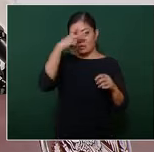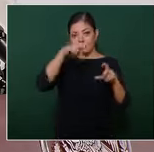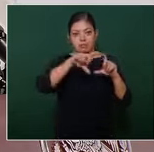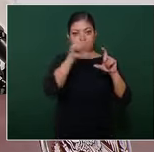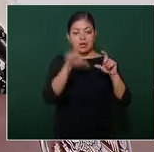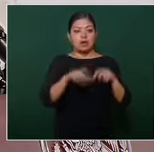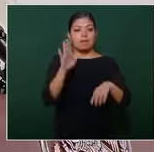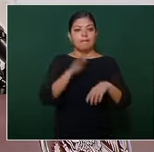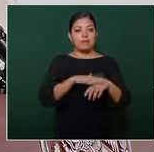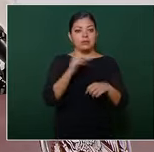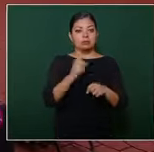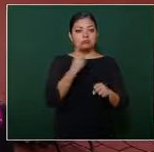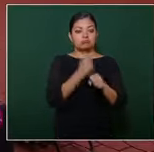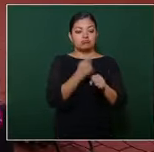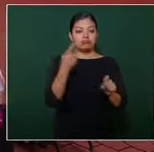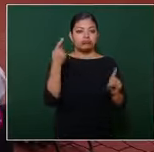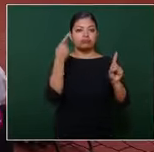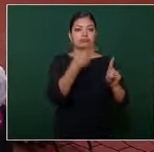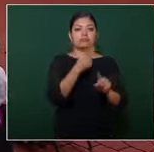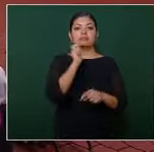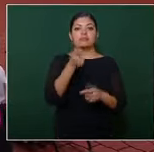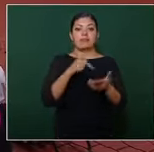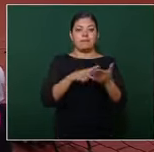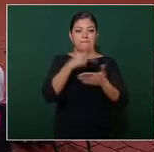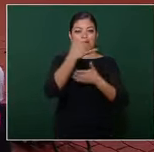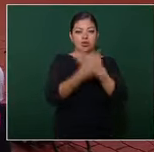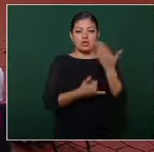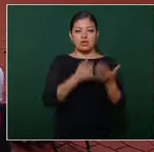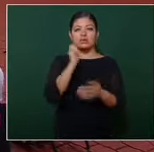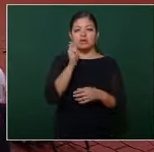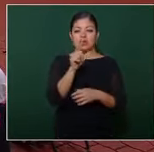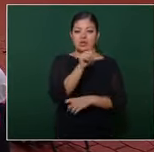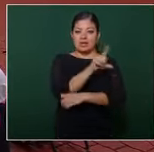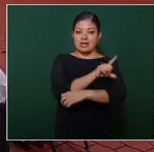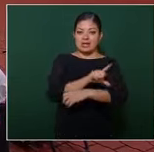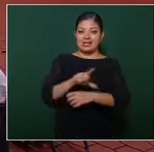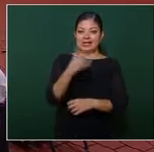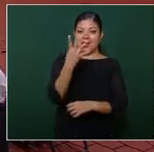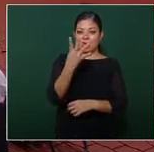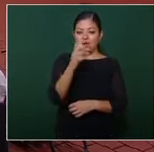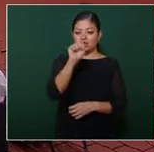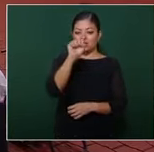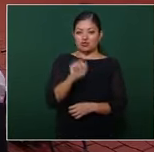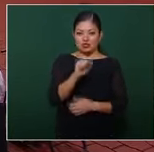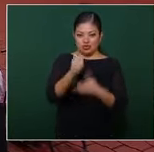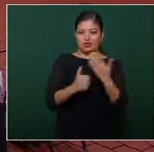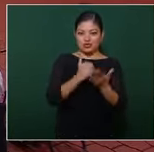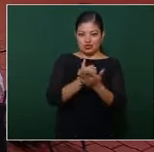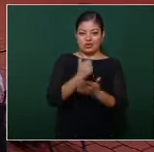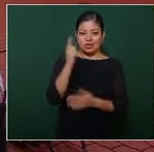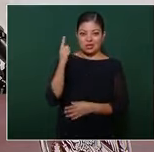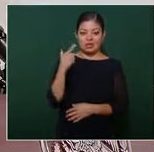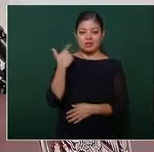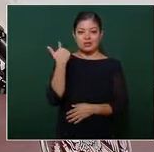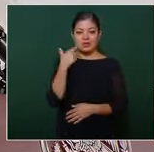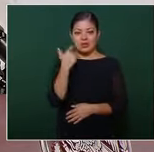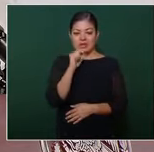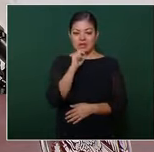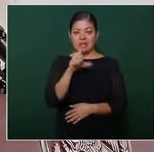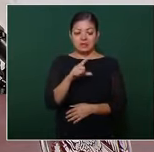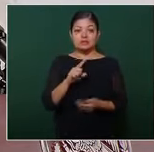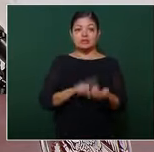muy en especial el proyecto de línea 4 al sur de la ciudad. Va avanzando muy bien, está ya después de